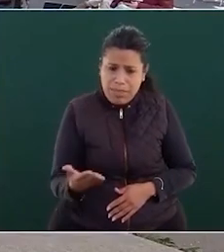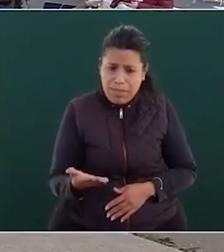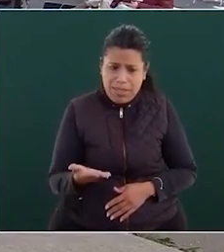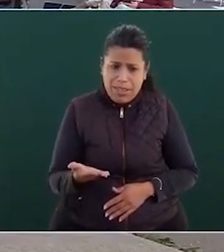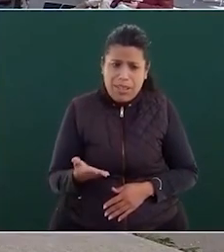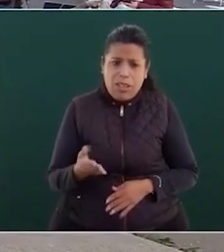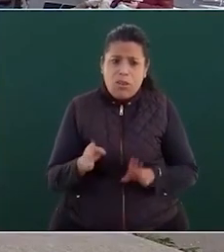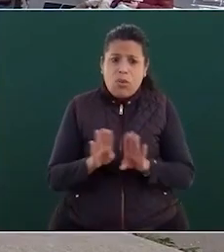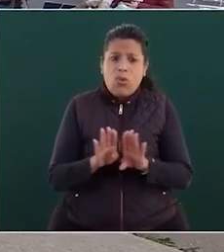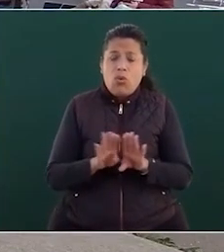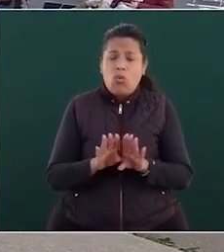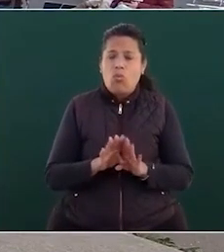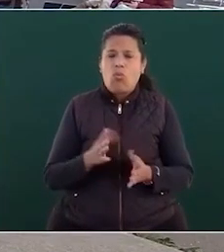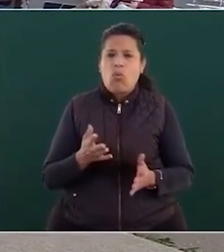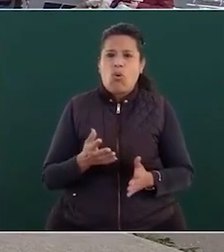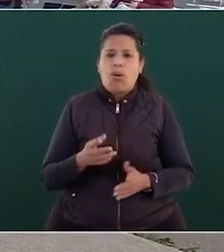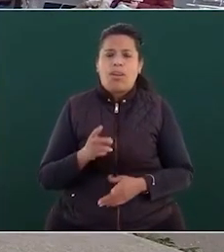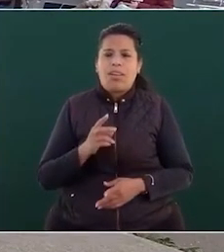sobre un hecho